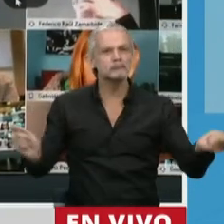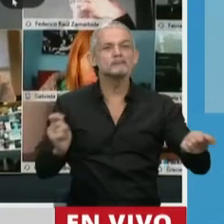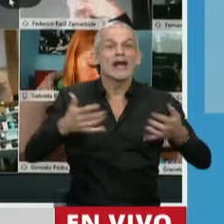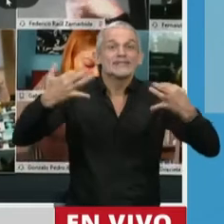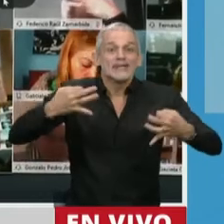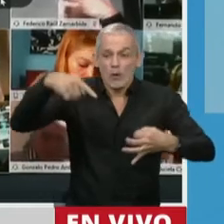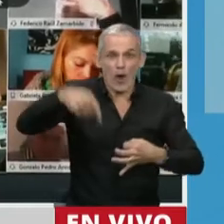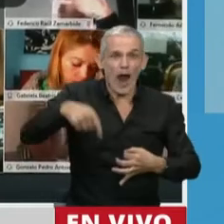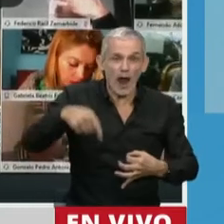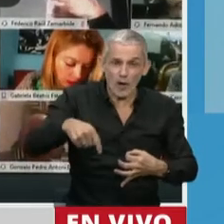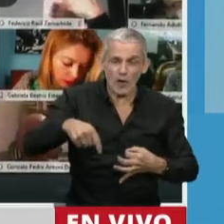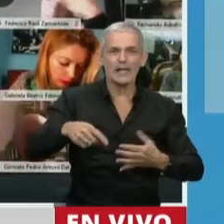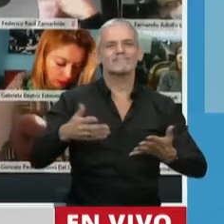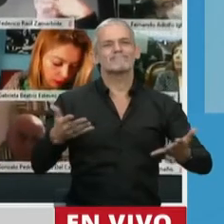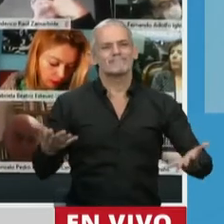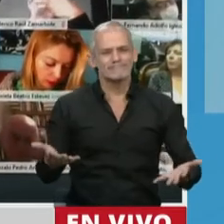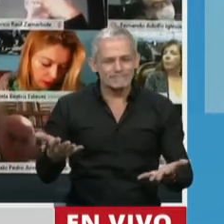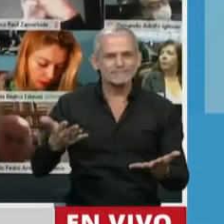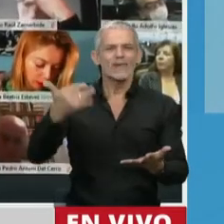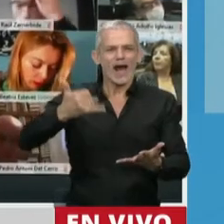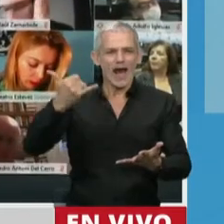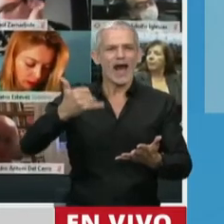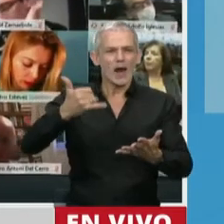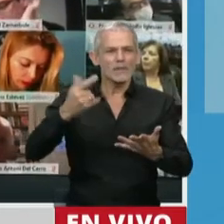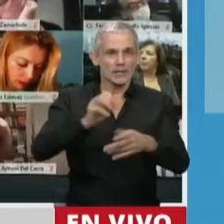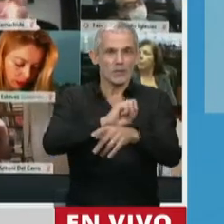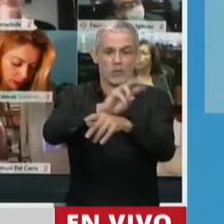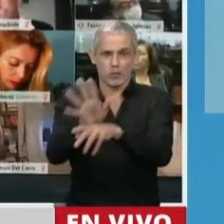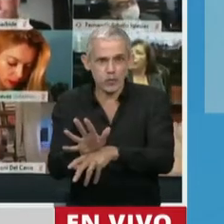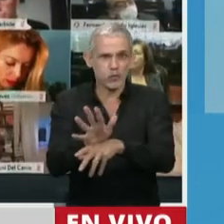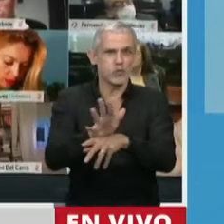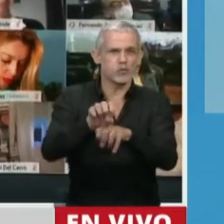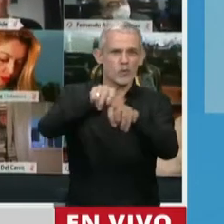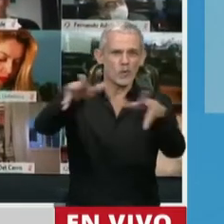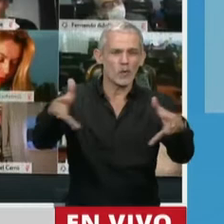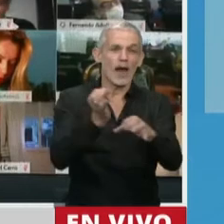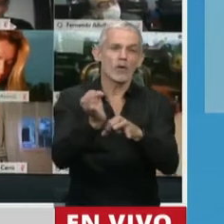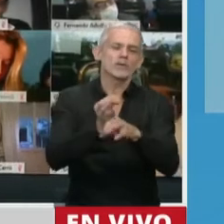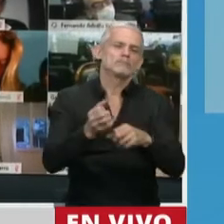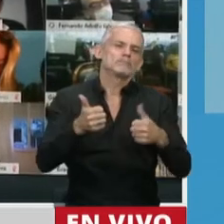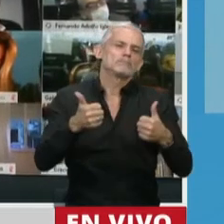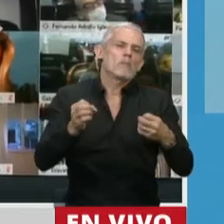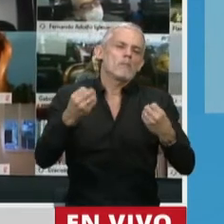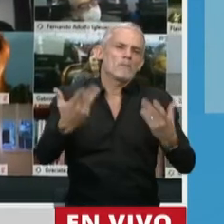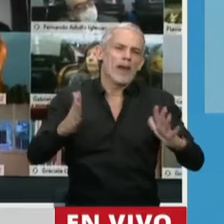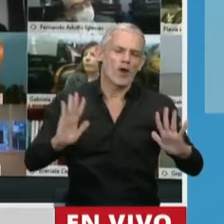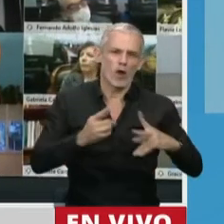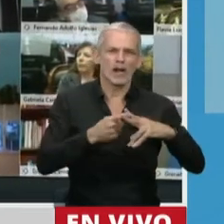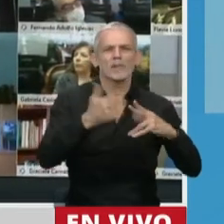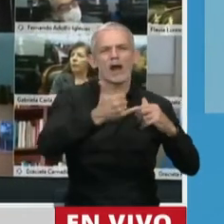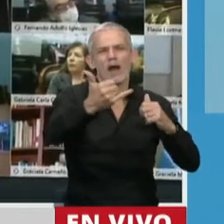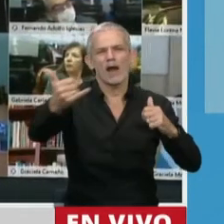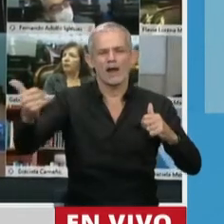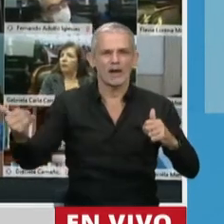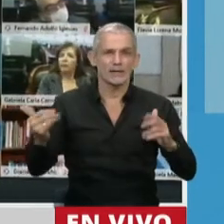hubiéramos enfrentado las consecuencias de esta pandemia en el sistema educativo con muchas mejores herramientas,